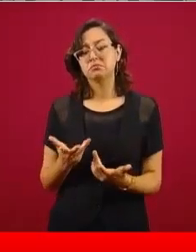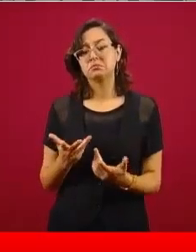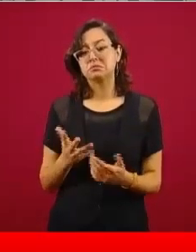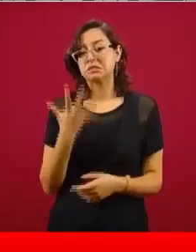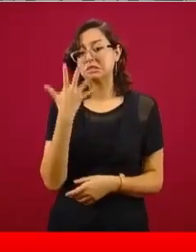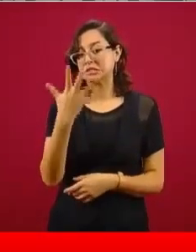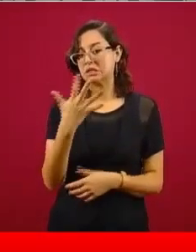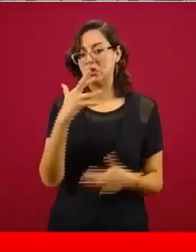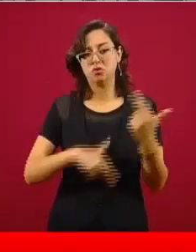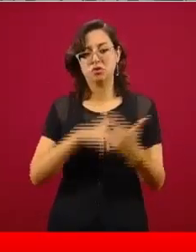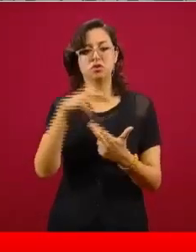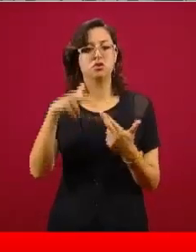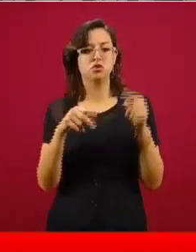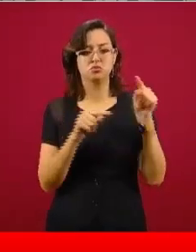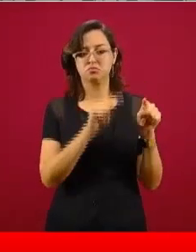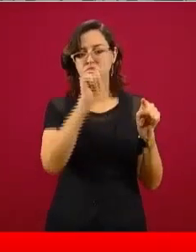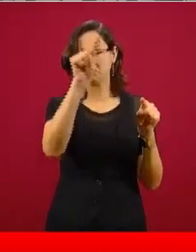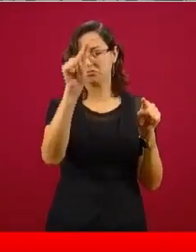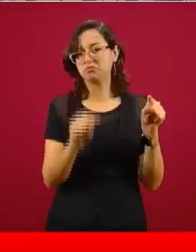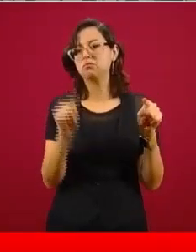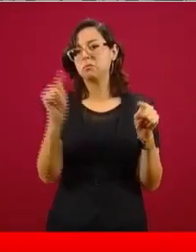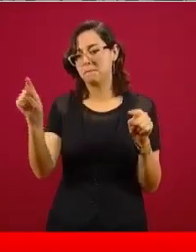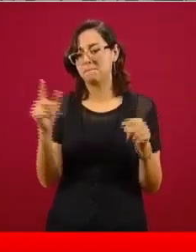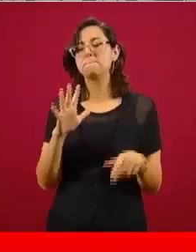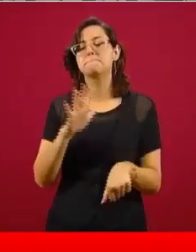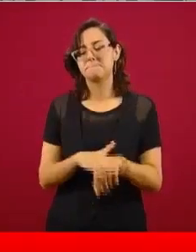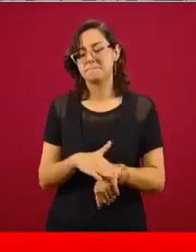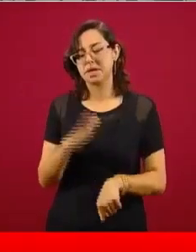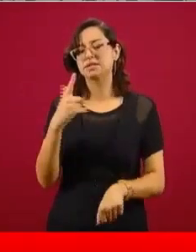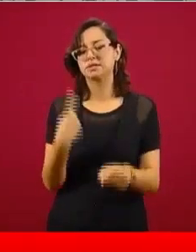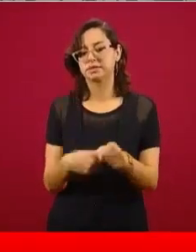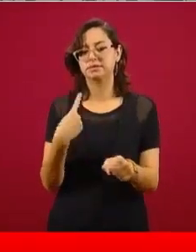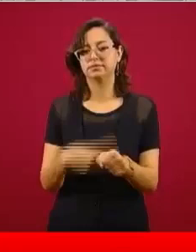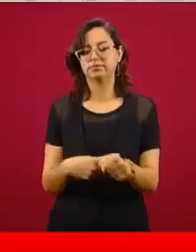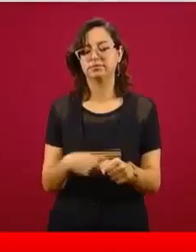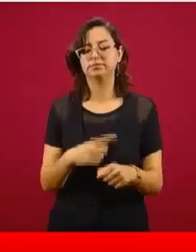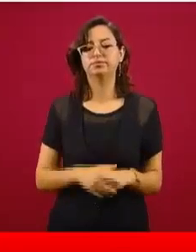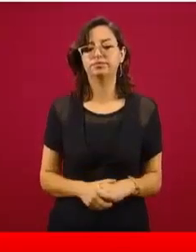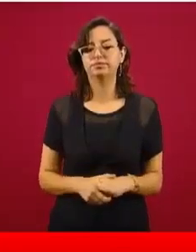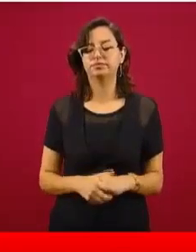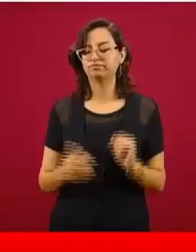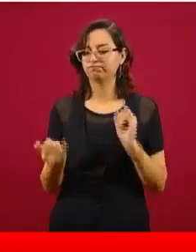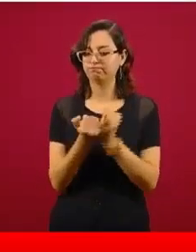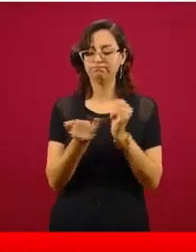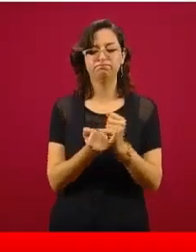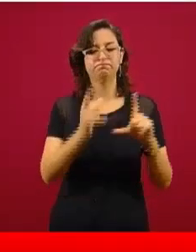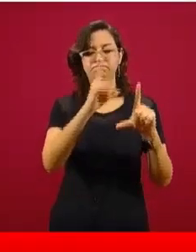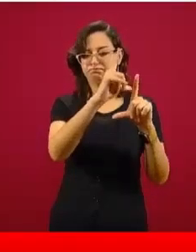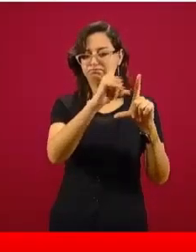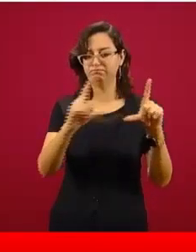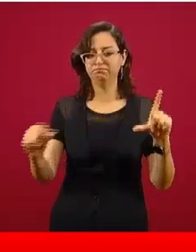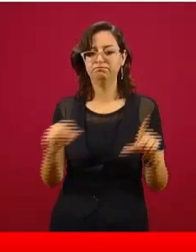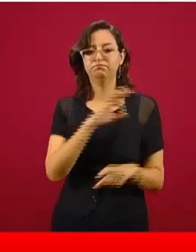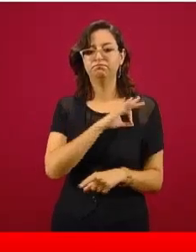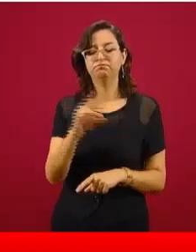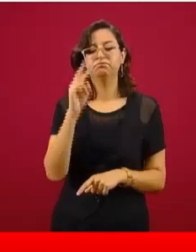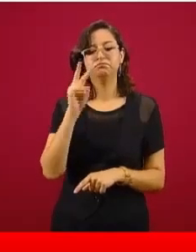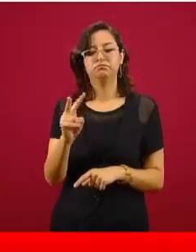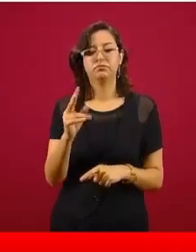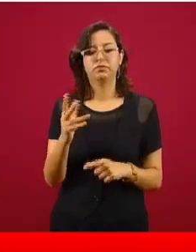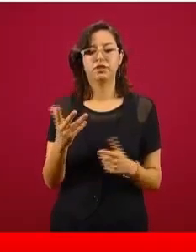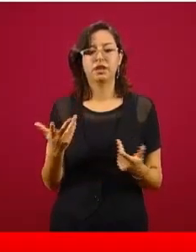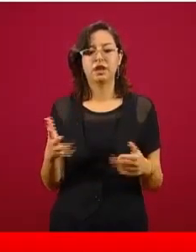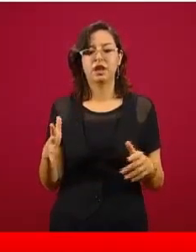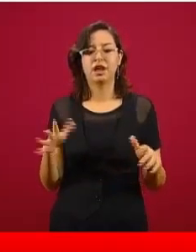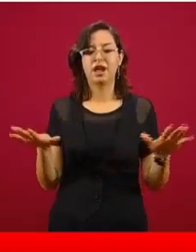zonas que he mencionado. La siguiente. En forma de gráfica, vean ustedes cómo cambia el